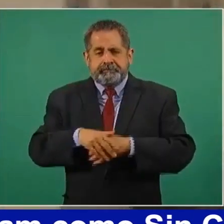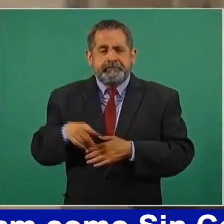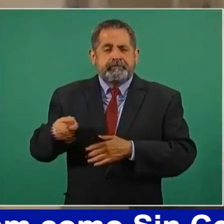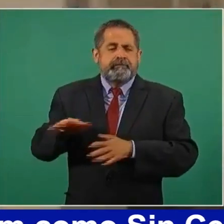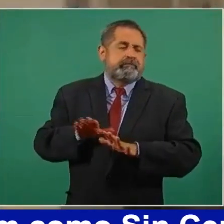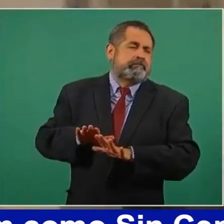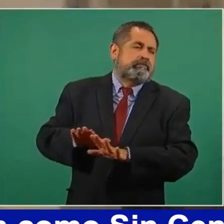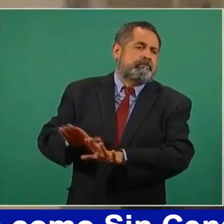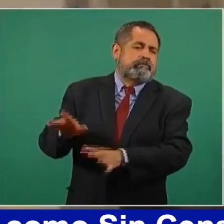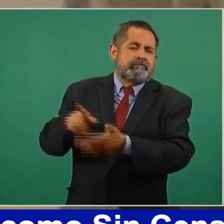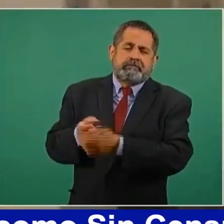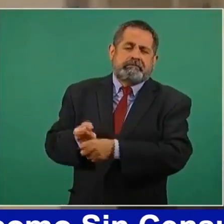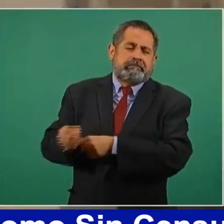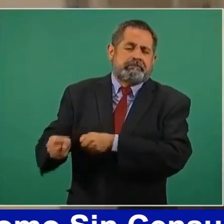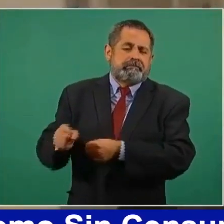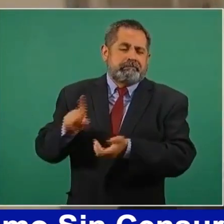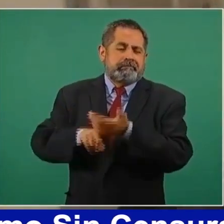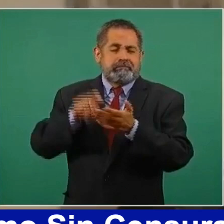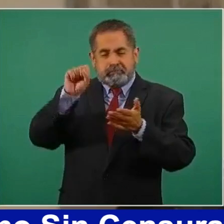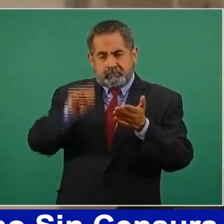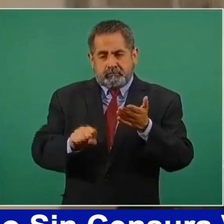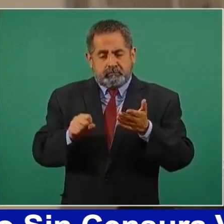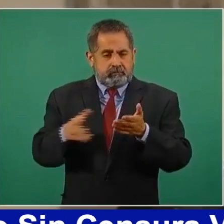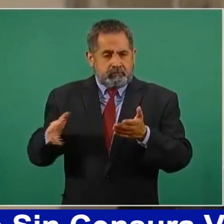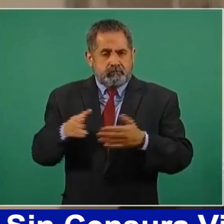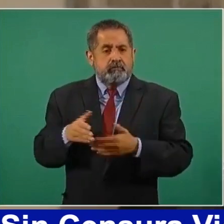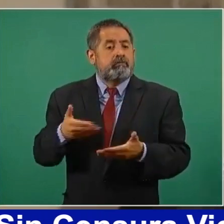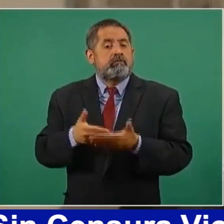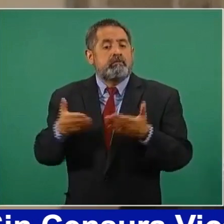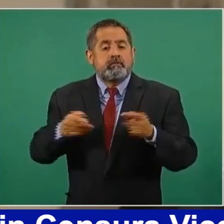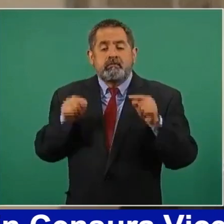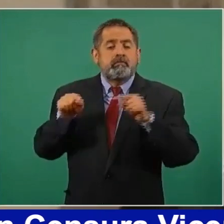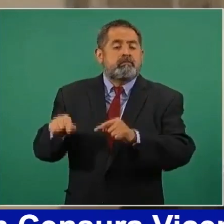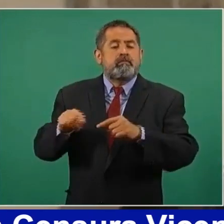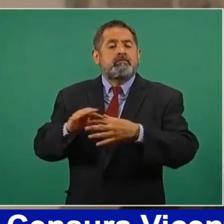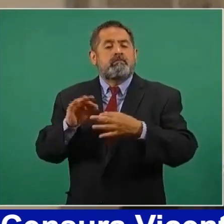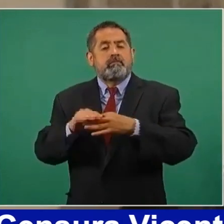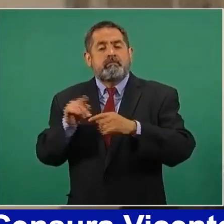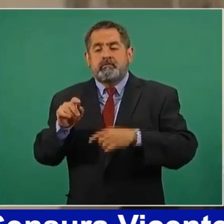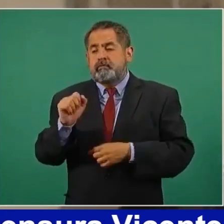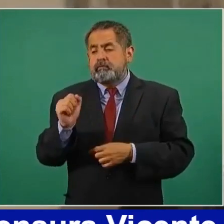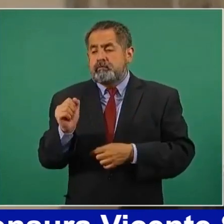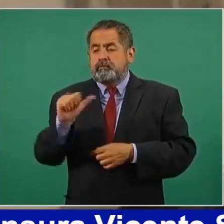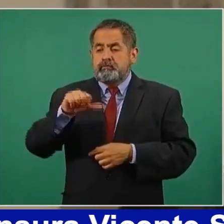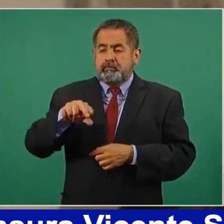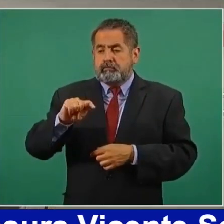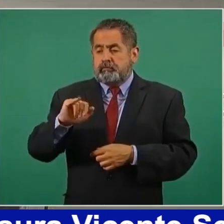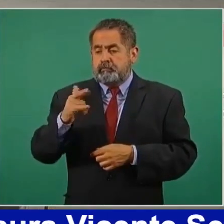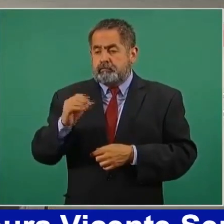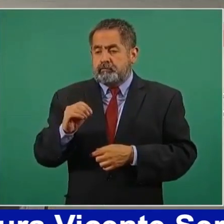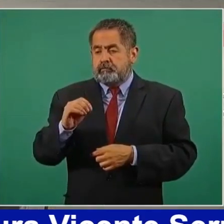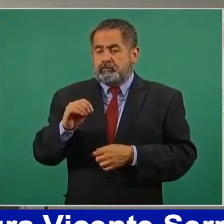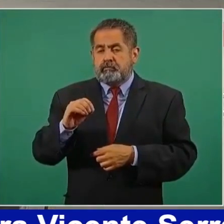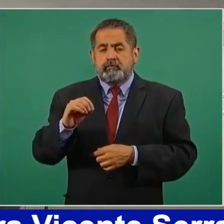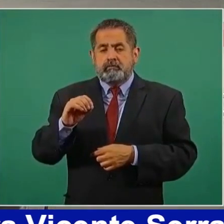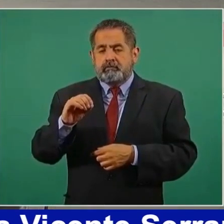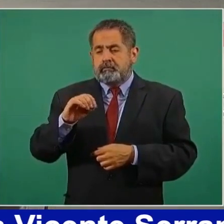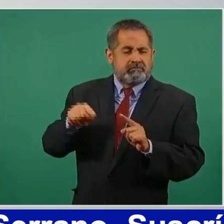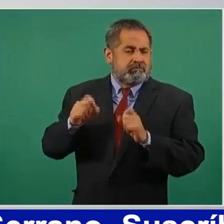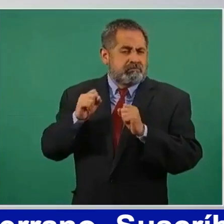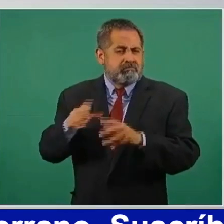mexicano han sido los más olvidados, como usted lo sabe y lo ha dicho, los más arrollados, los más atropellados.